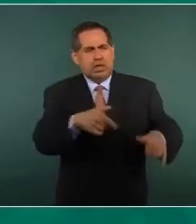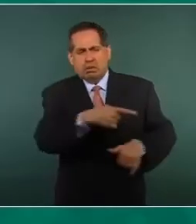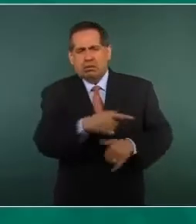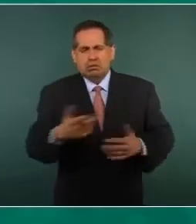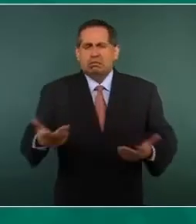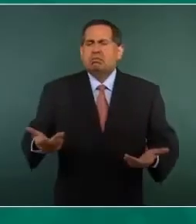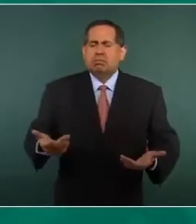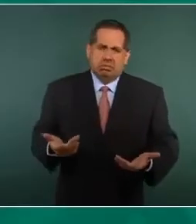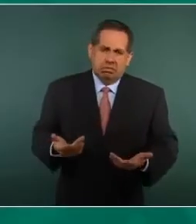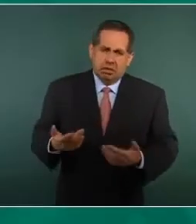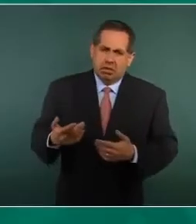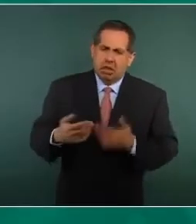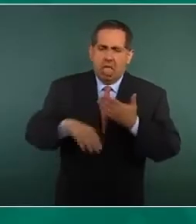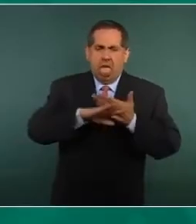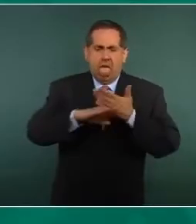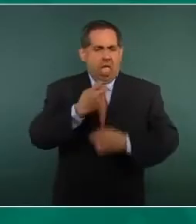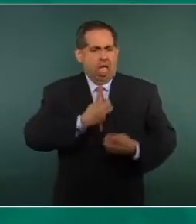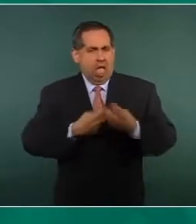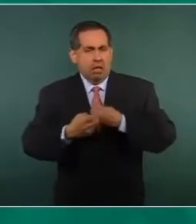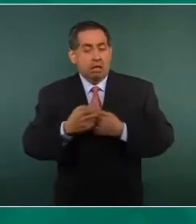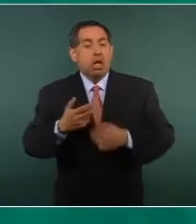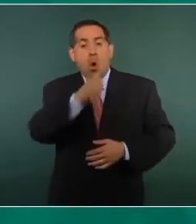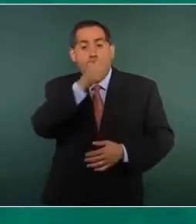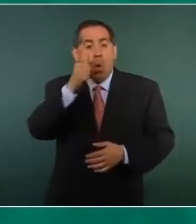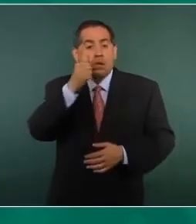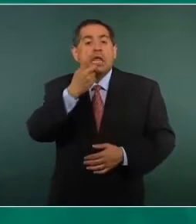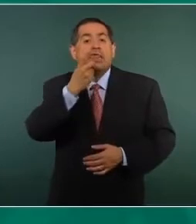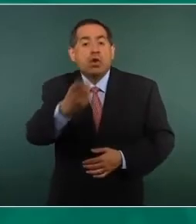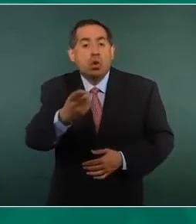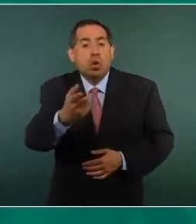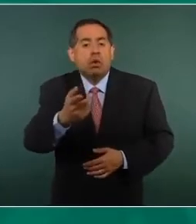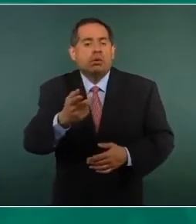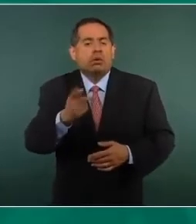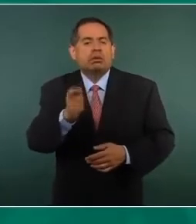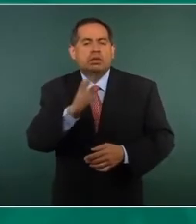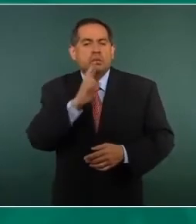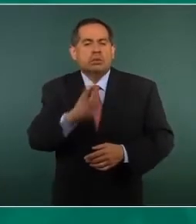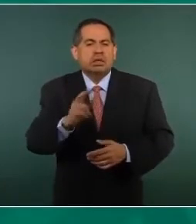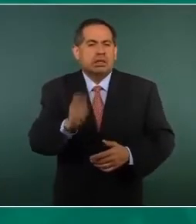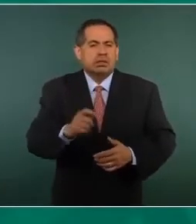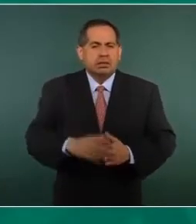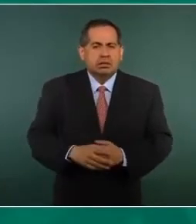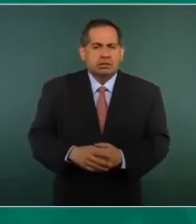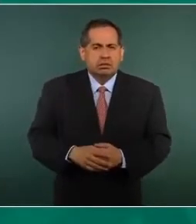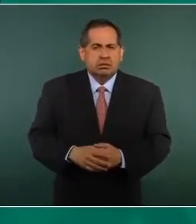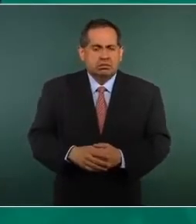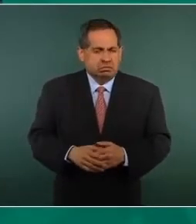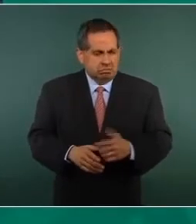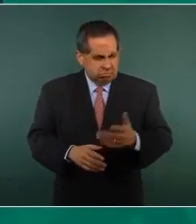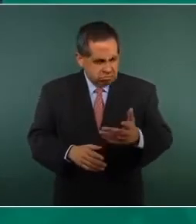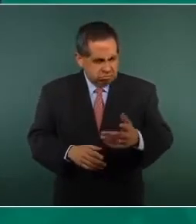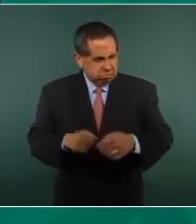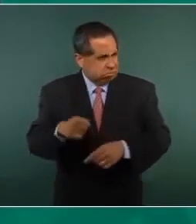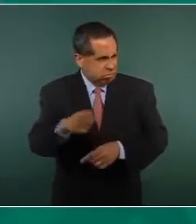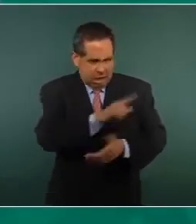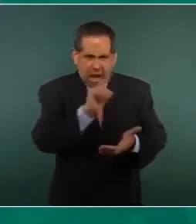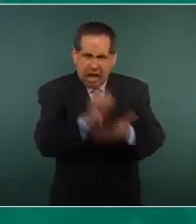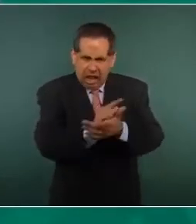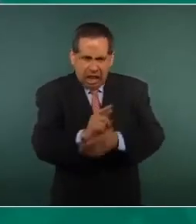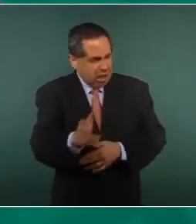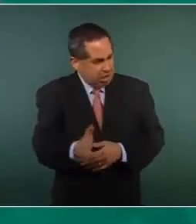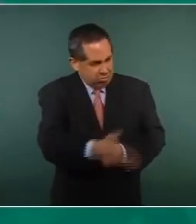del presidente Juárez fue ¿qué espera para aplicar la ley?